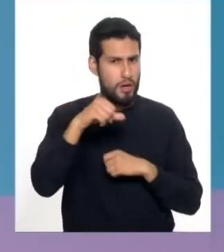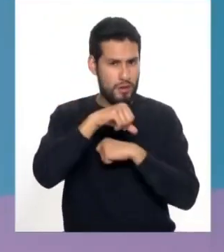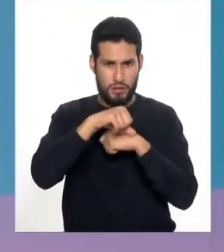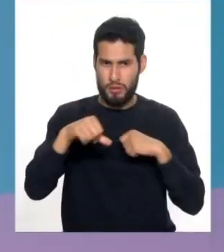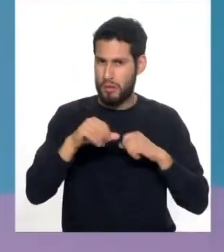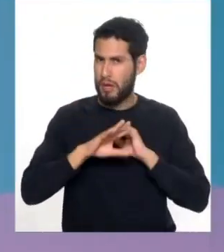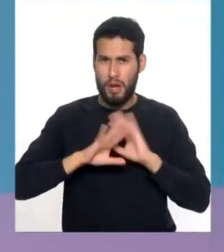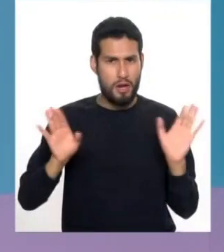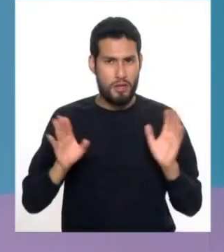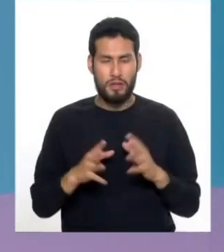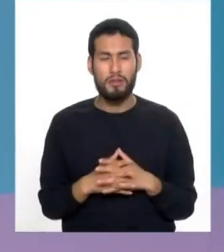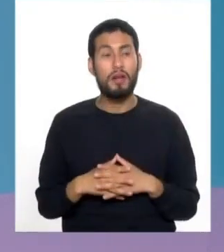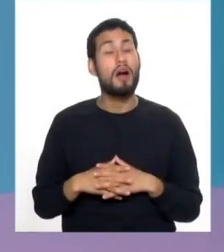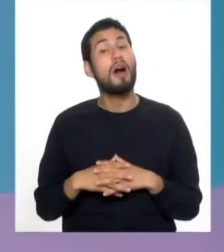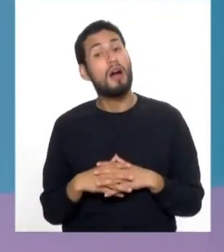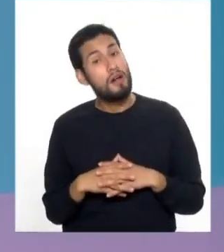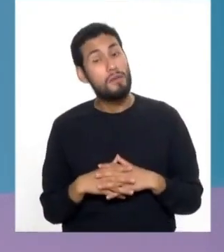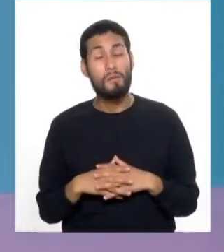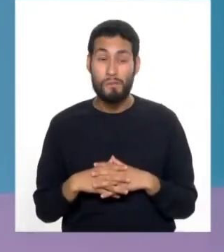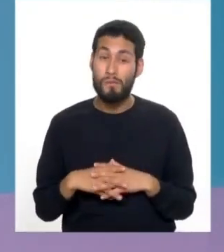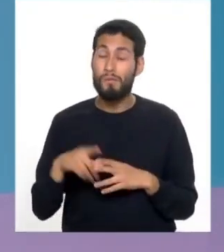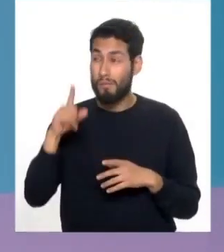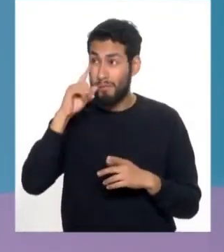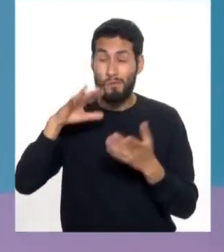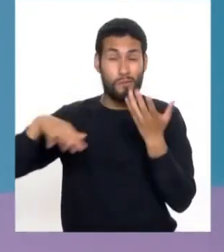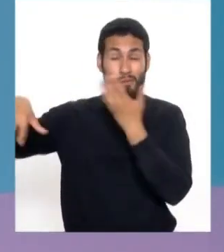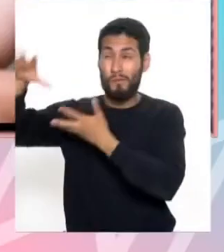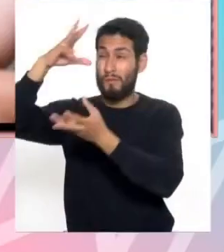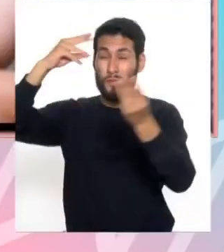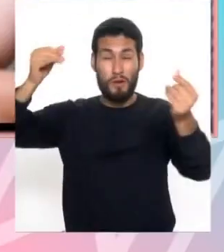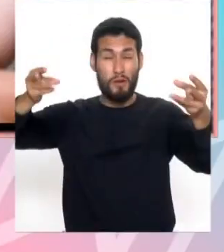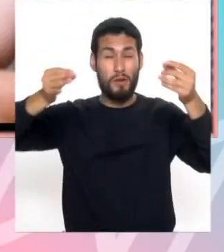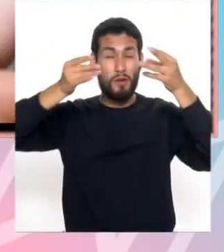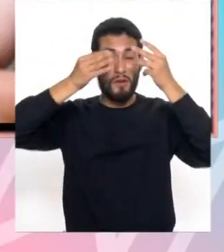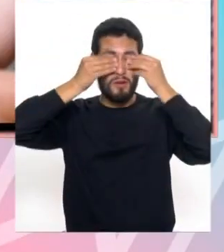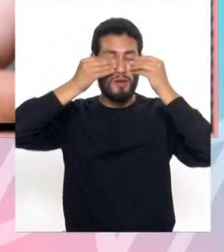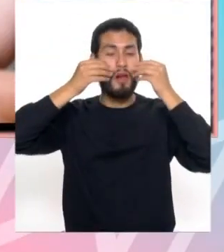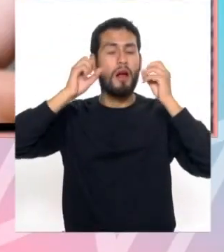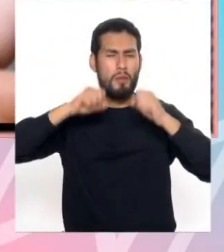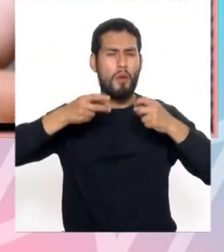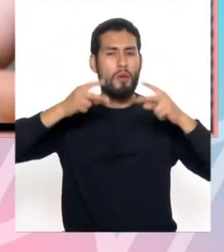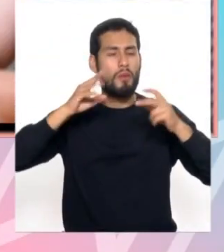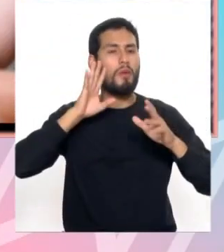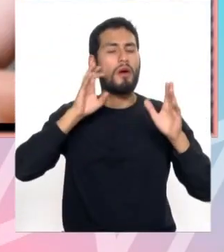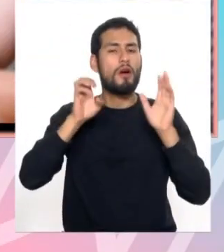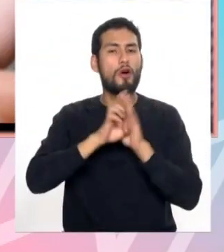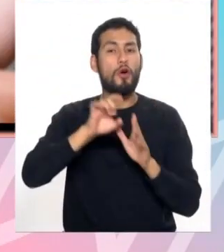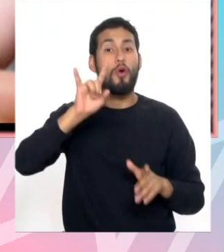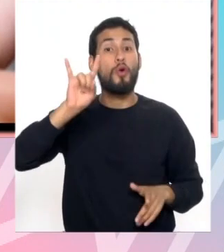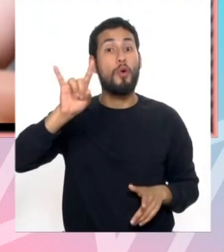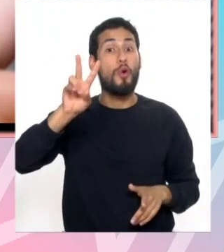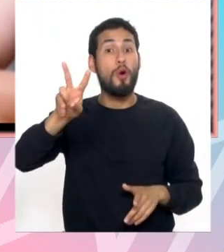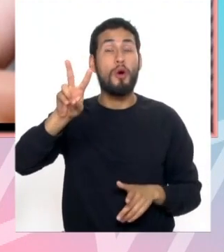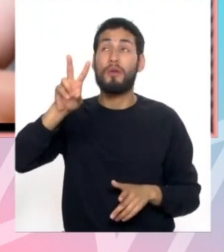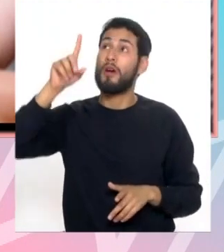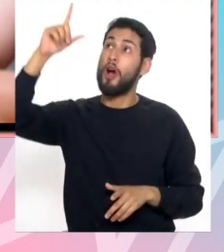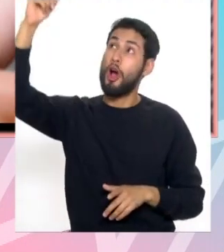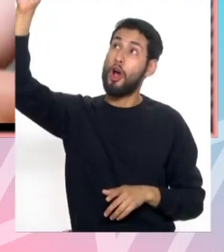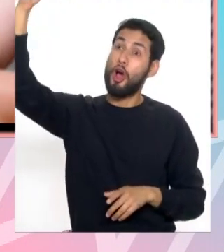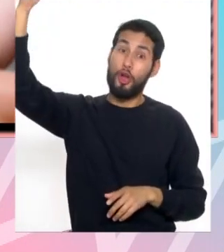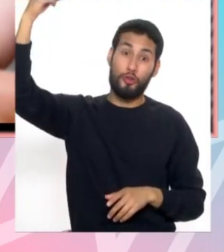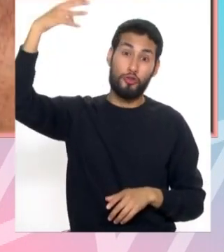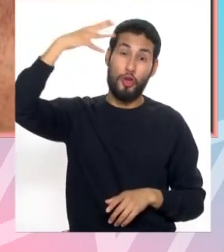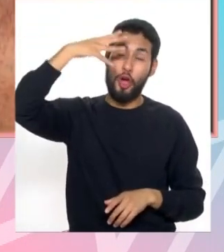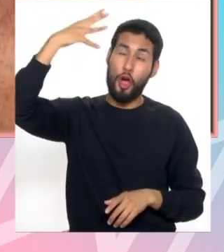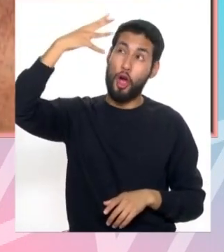Es quirúrgico. Ahora, hay temas ambientales que pueden acelerarlo. La radiación ultravioleta acelera el